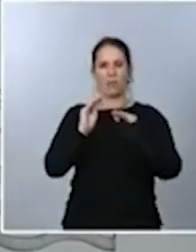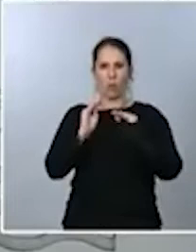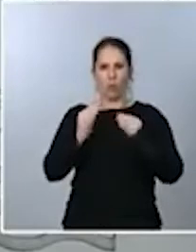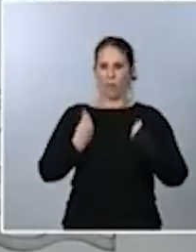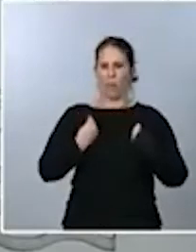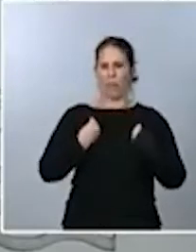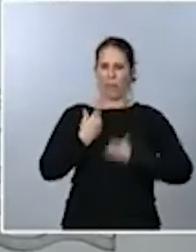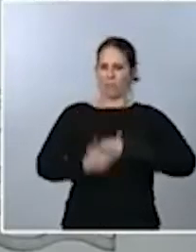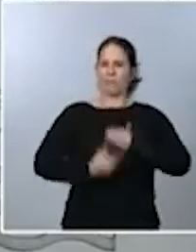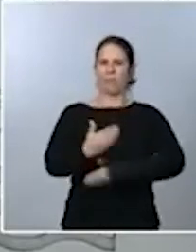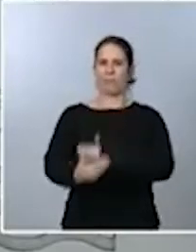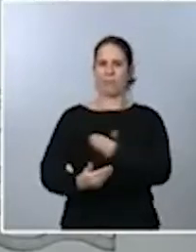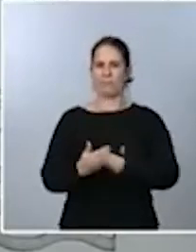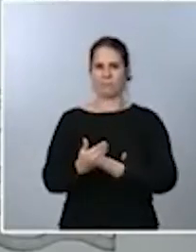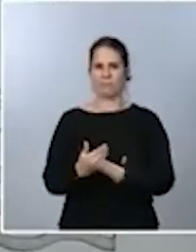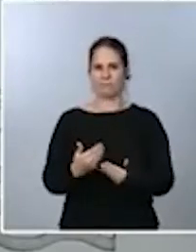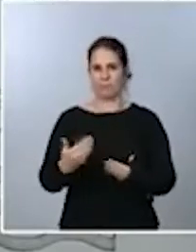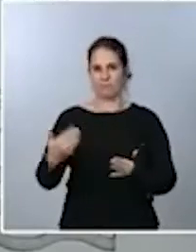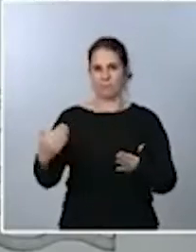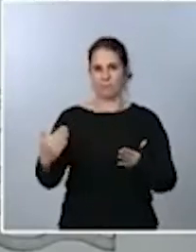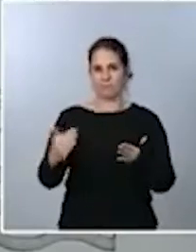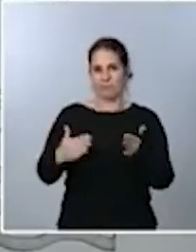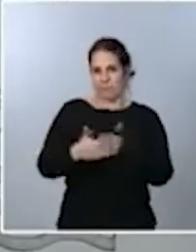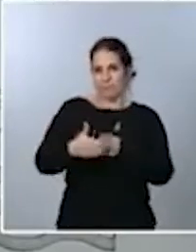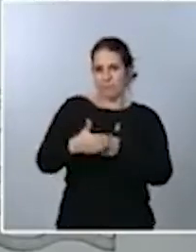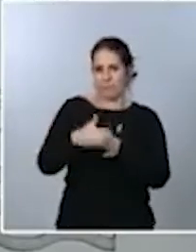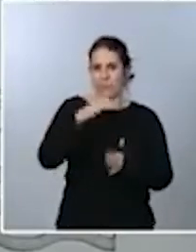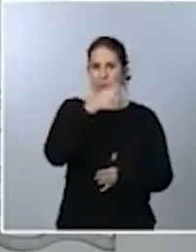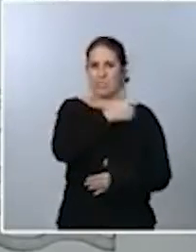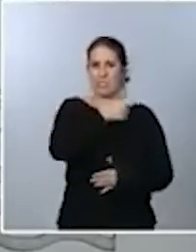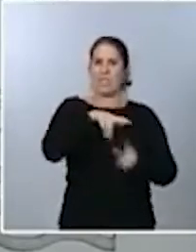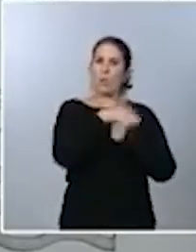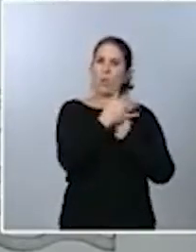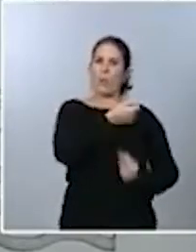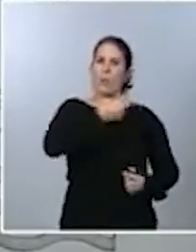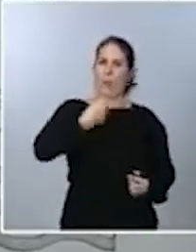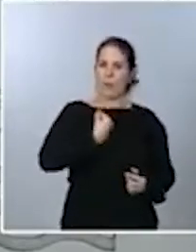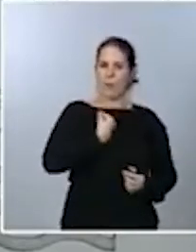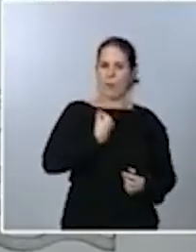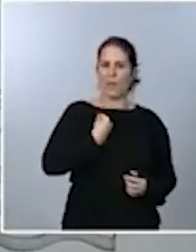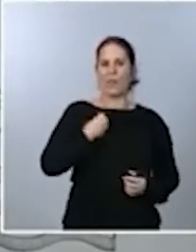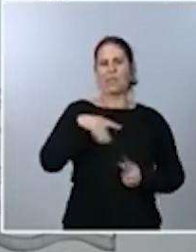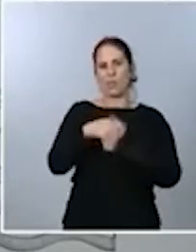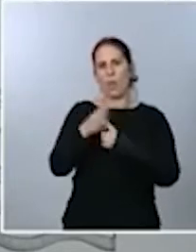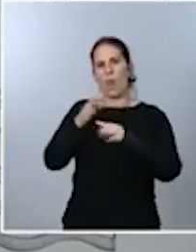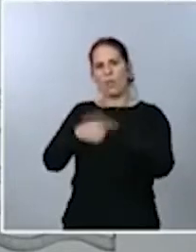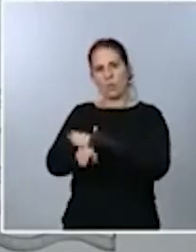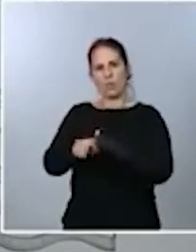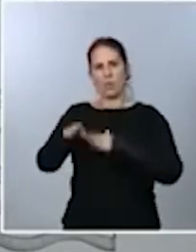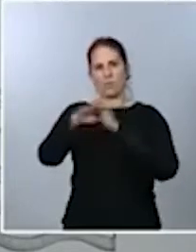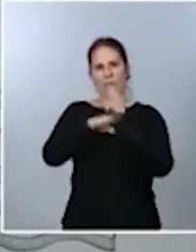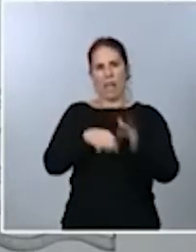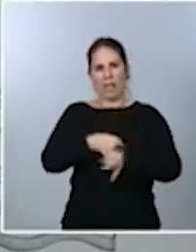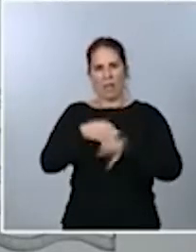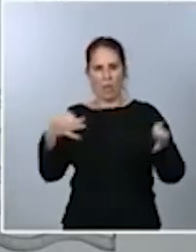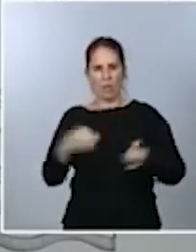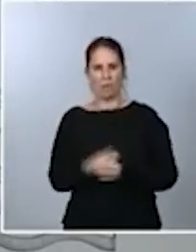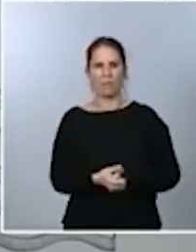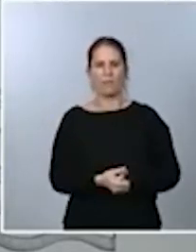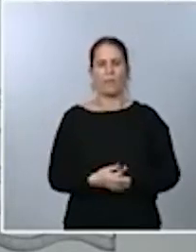situación de la vivienda y por la dificultad de poder acceder en unas condiciones adecuadas. El ministerio